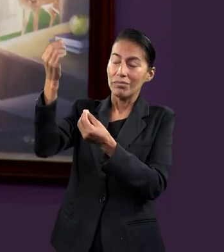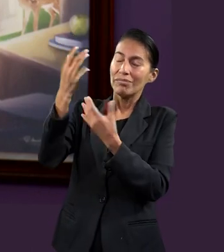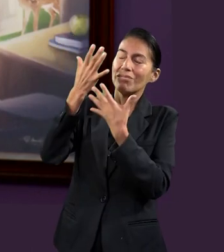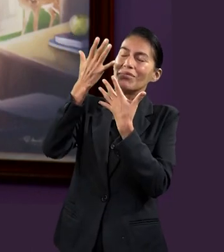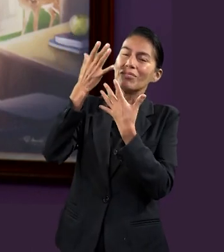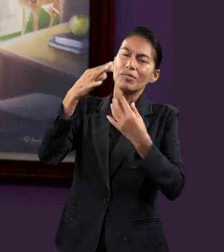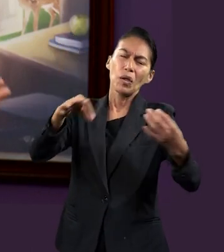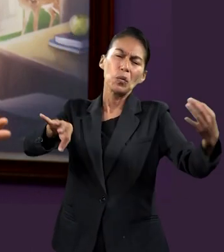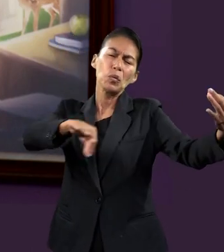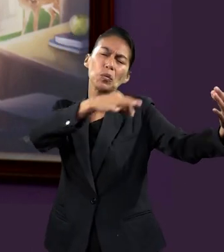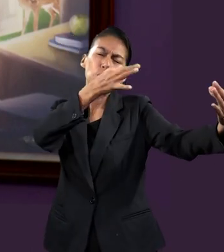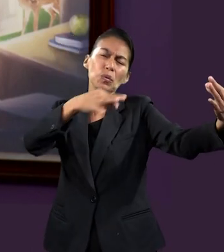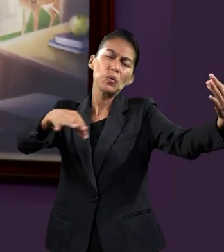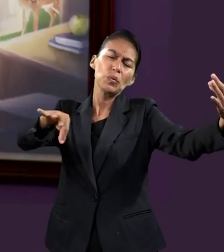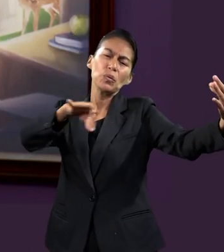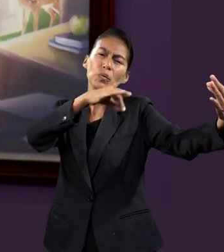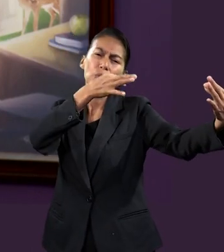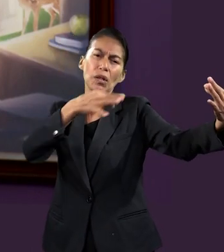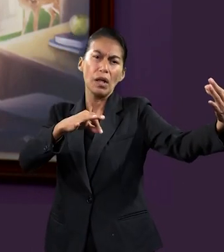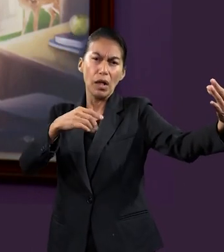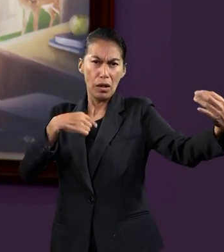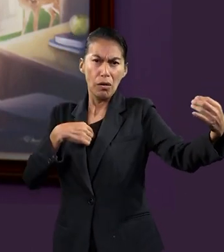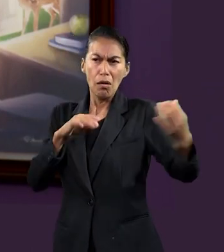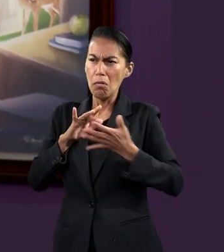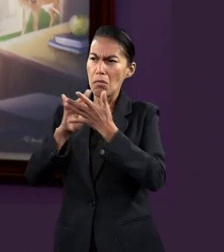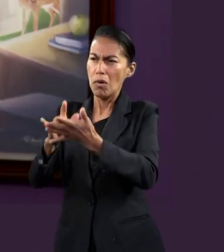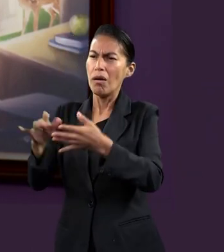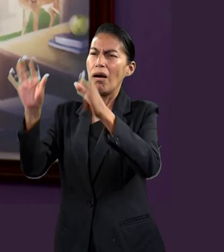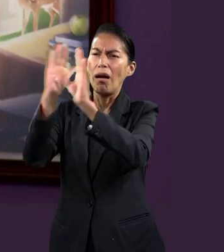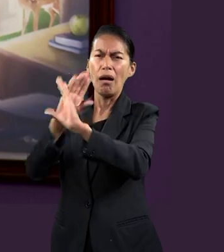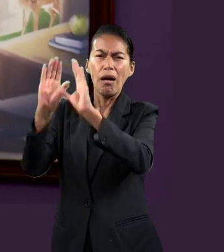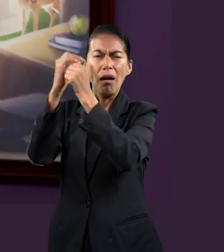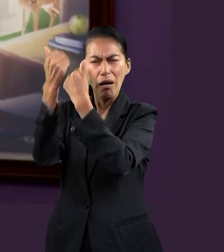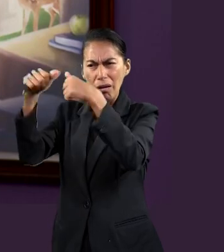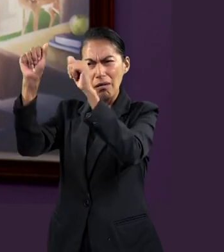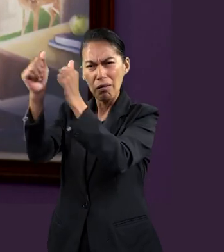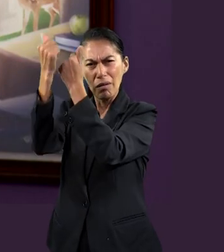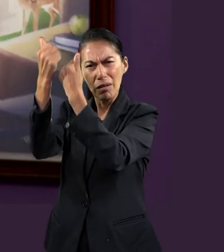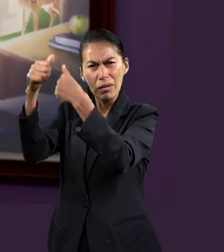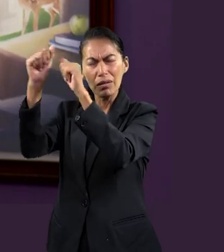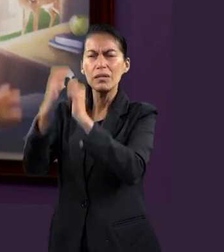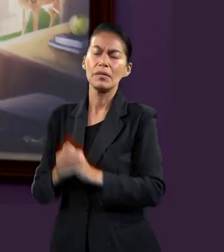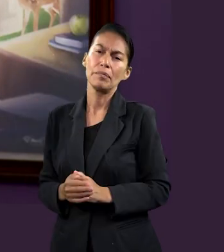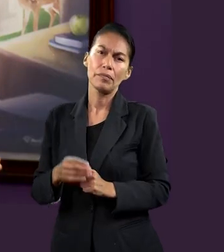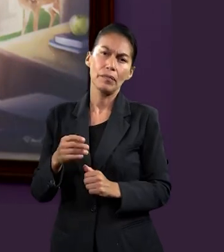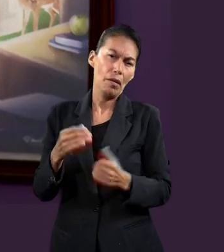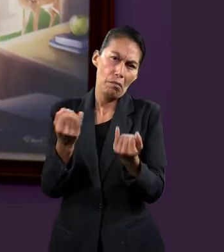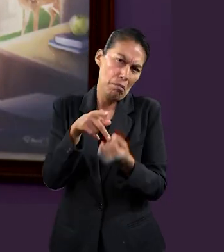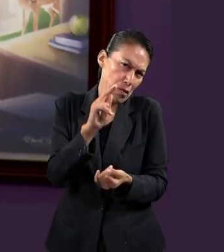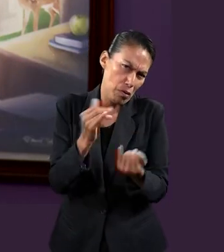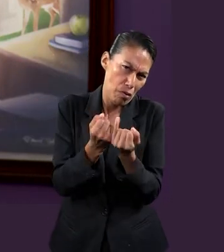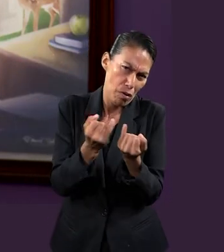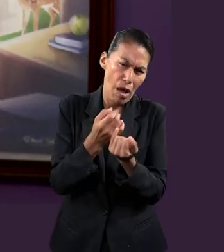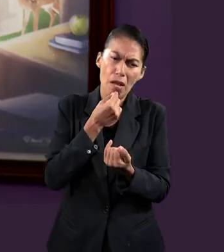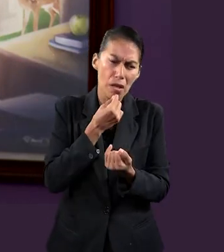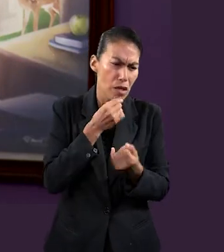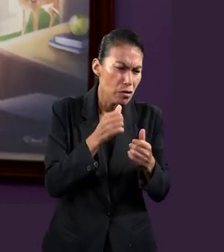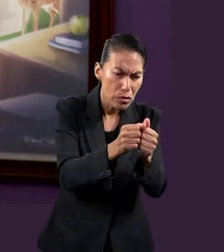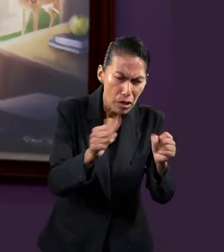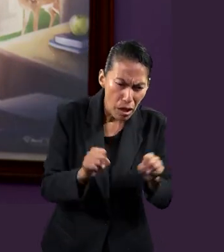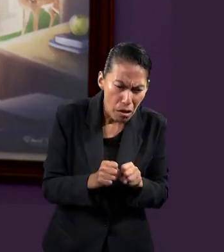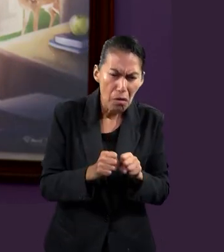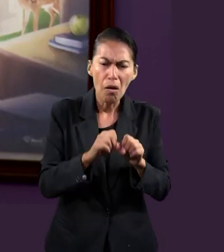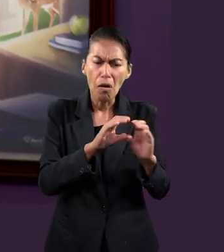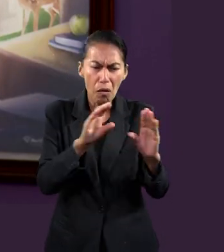violín y puedo ayudar en el grupo de alabanza, pero podemos ayudar de distintas maneras, como en los salones de los niños, creando